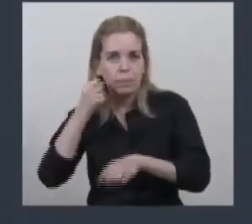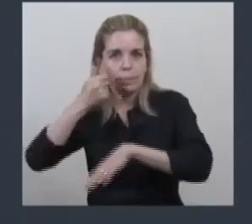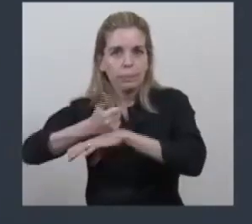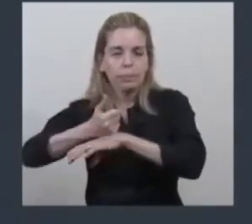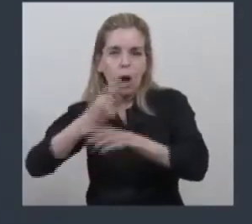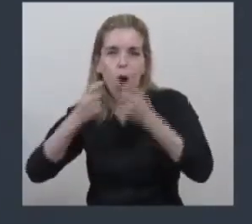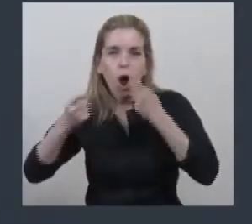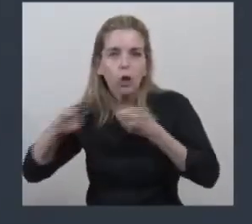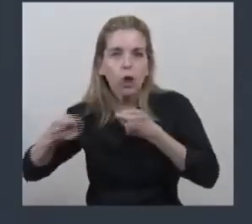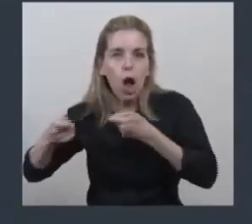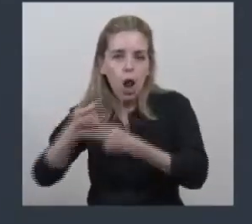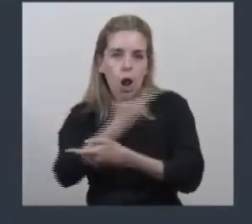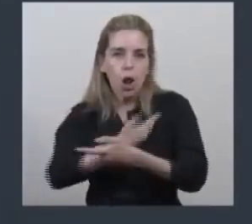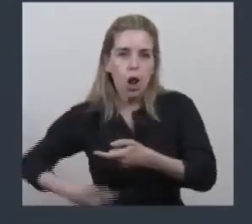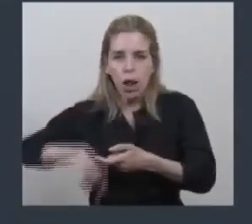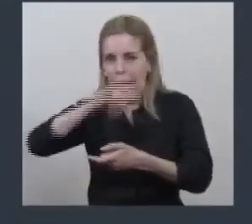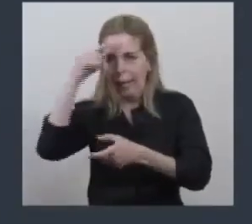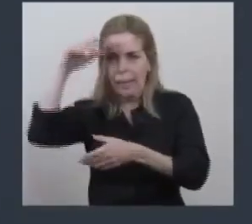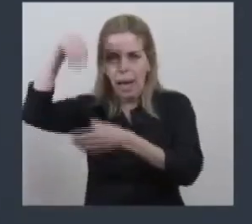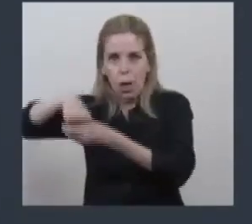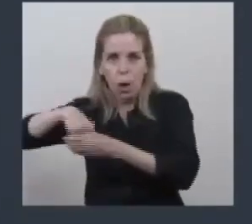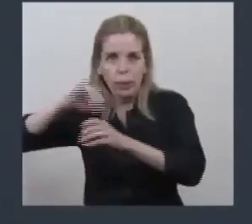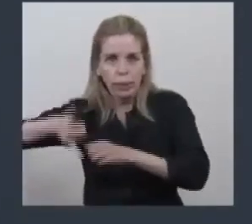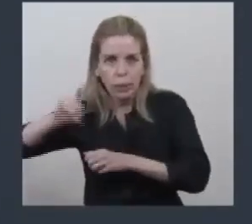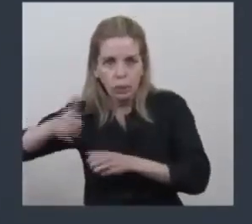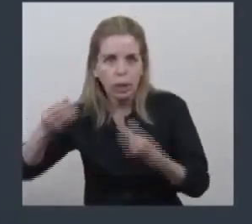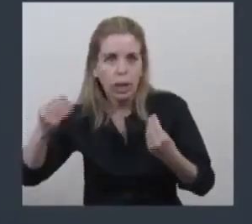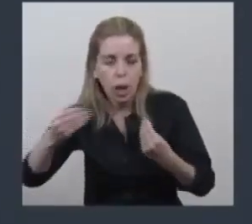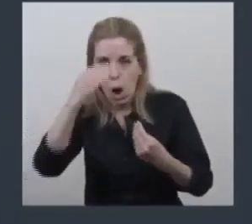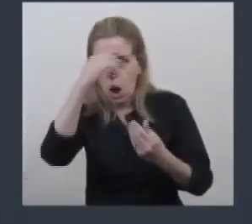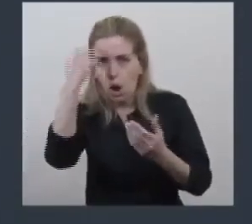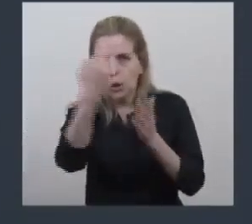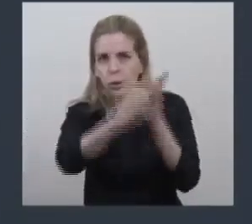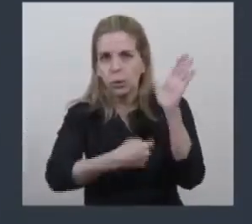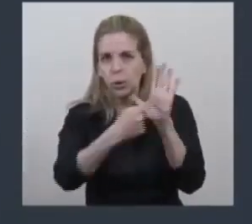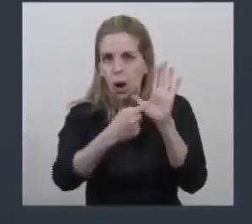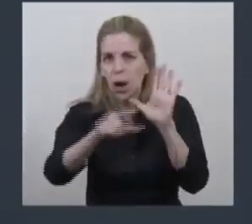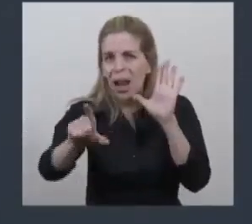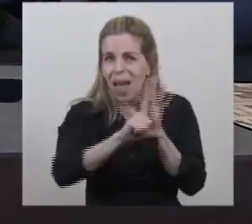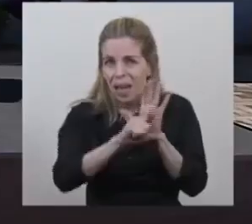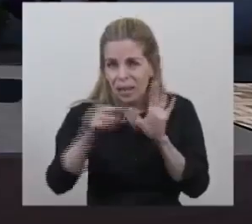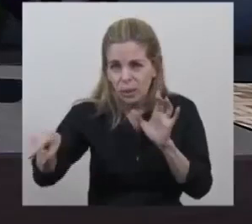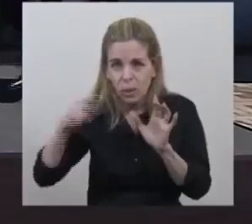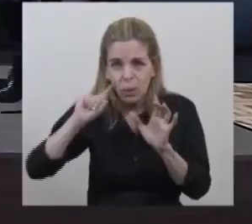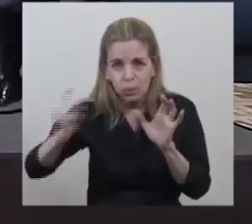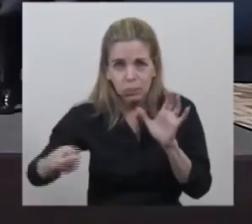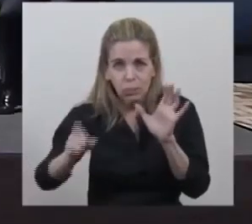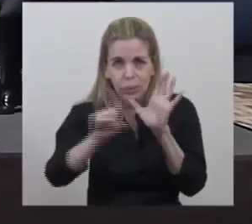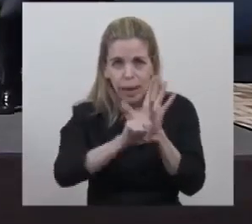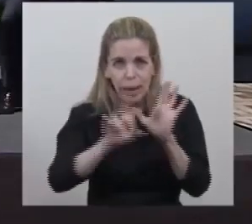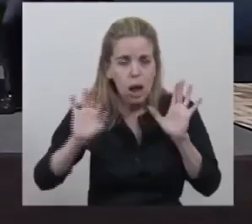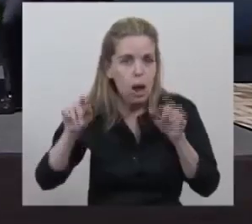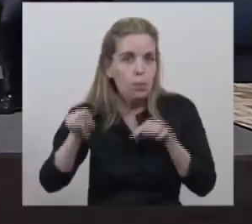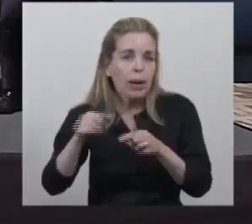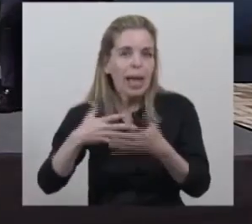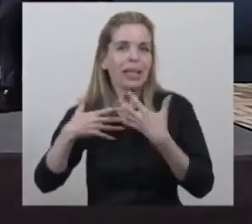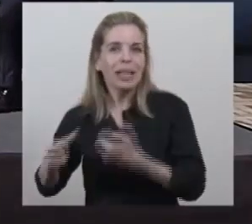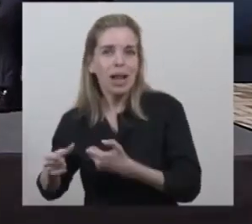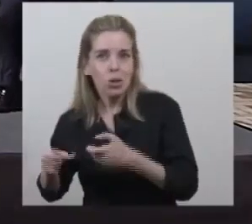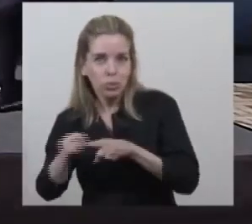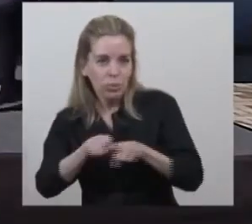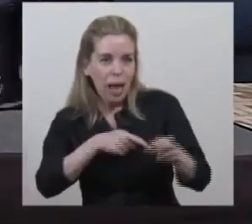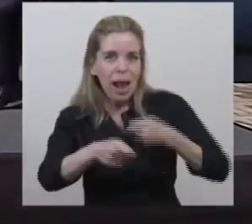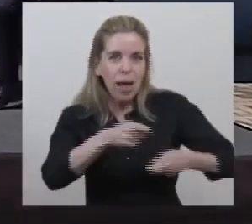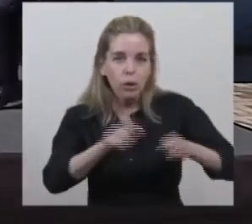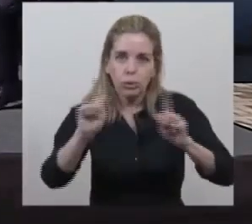se convierte en un negocio lo que por nuestra Constitución y por nuestras leyes no es un negocio. No es un negocio. La salud,